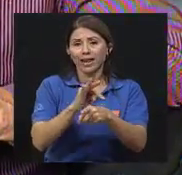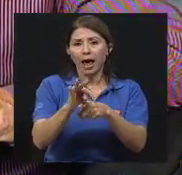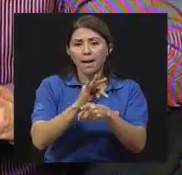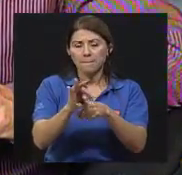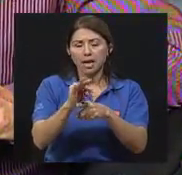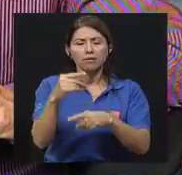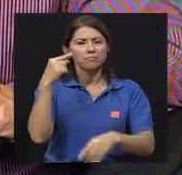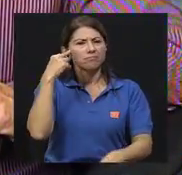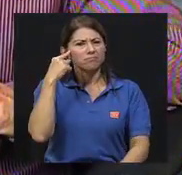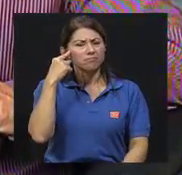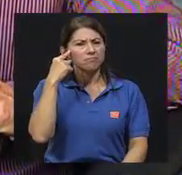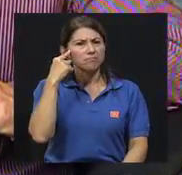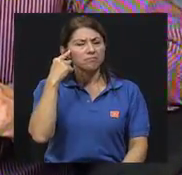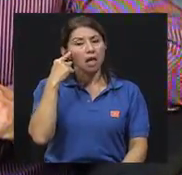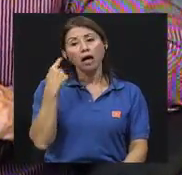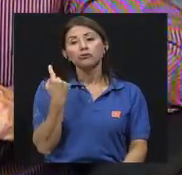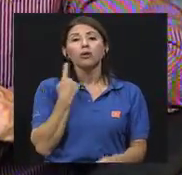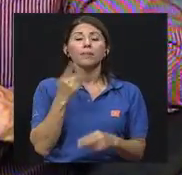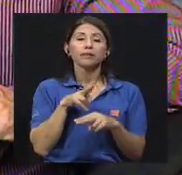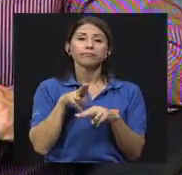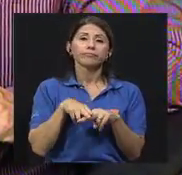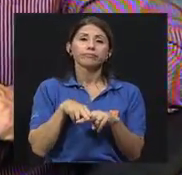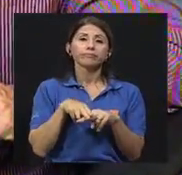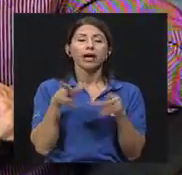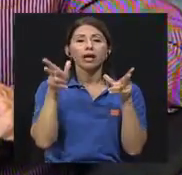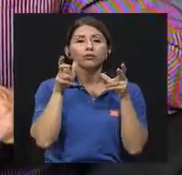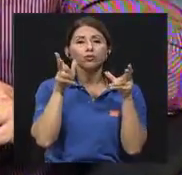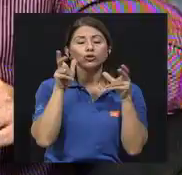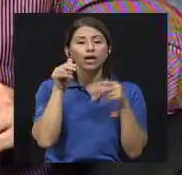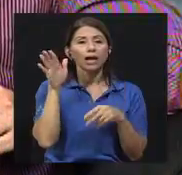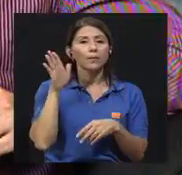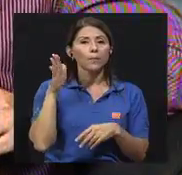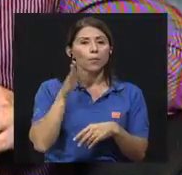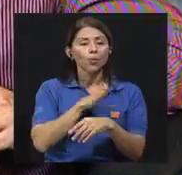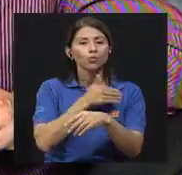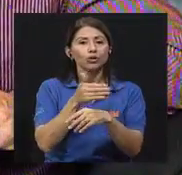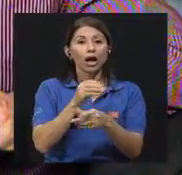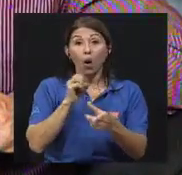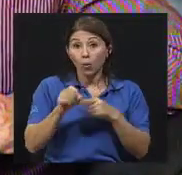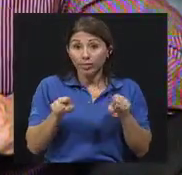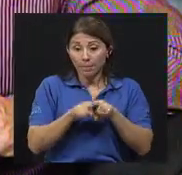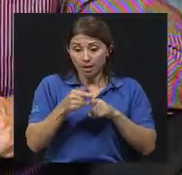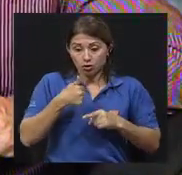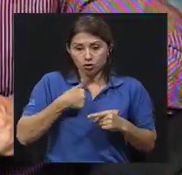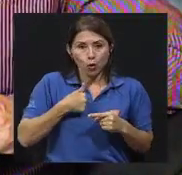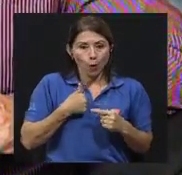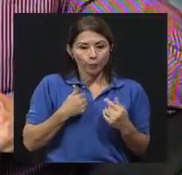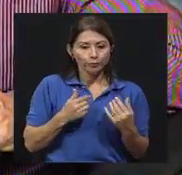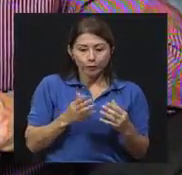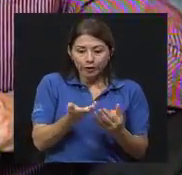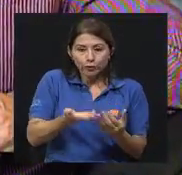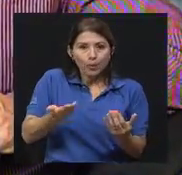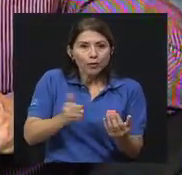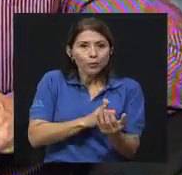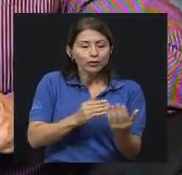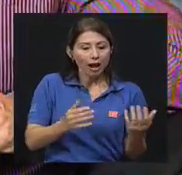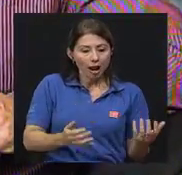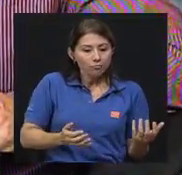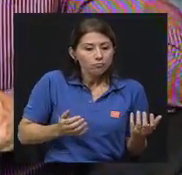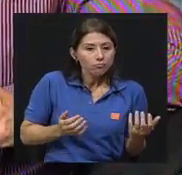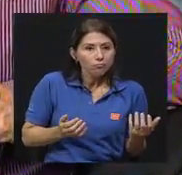en el imaginario está sentarse a escuchar música, o si es también tocar un instrumento, o si es también,